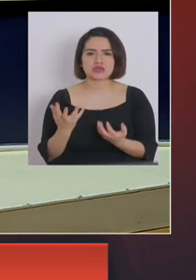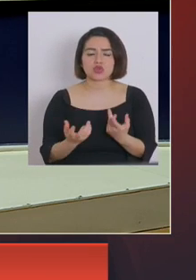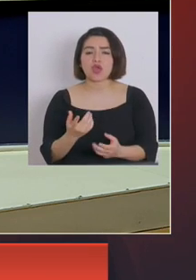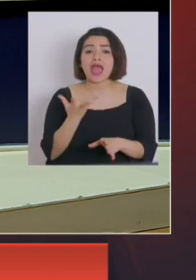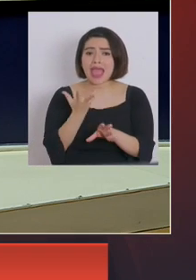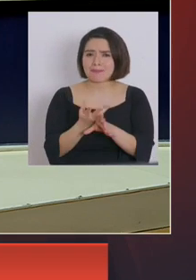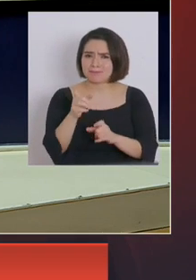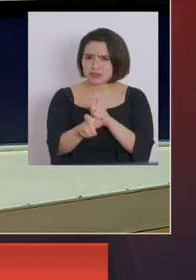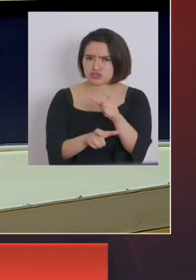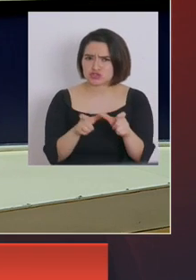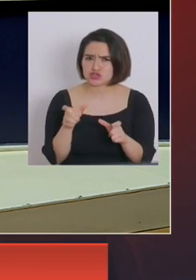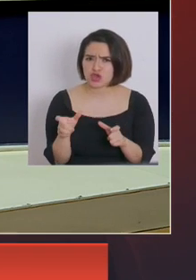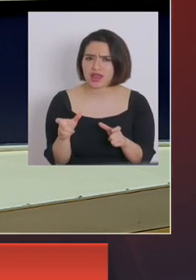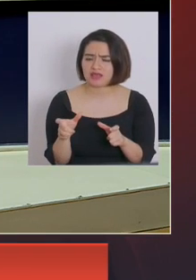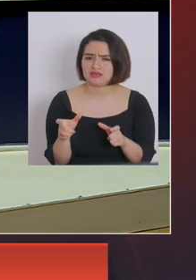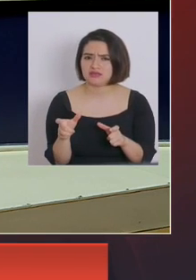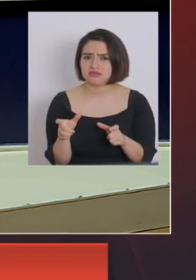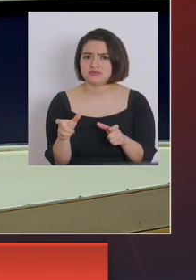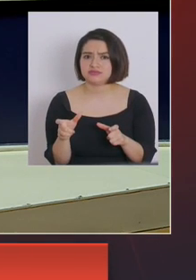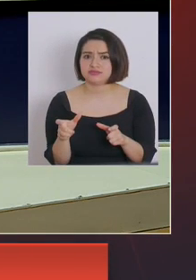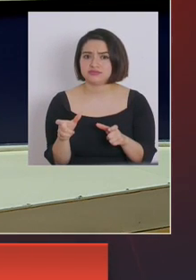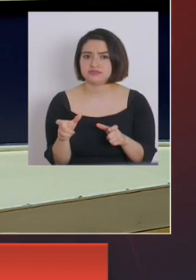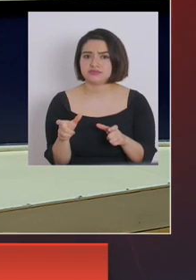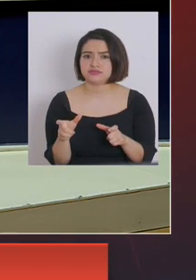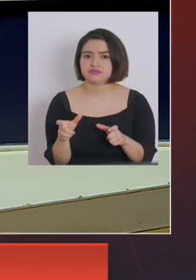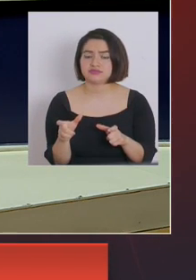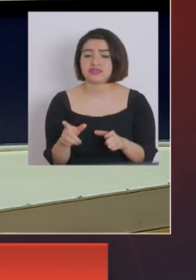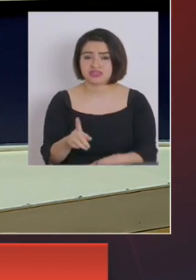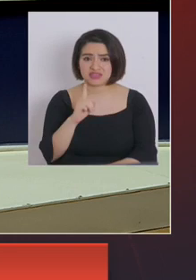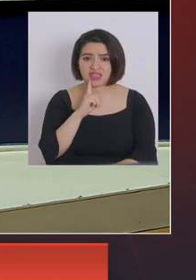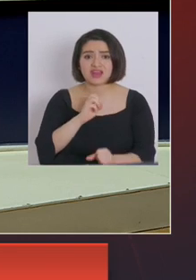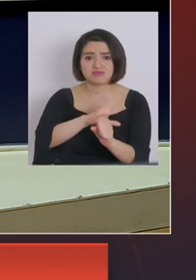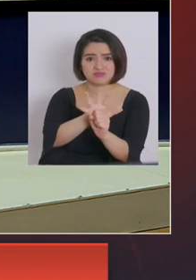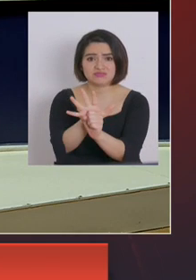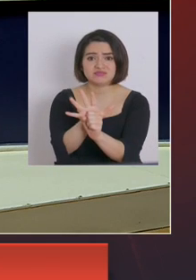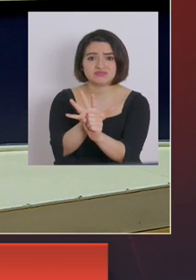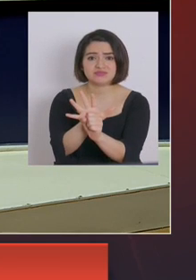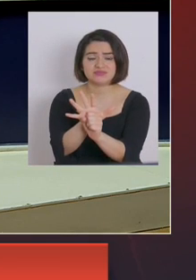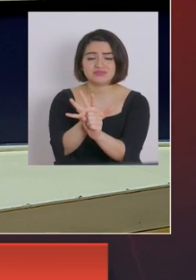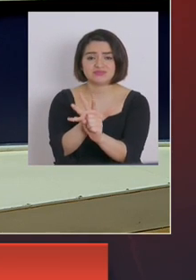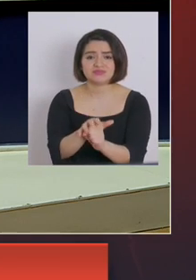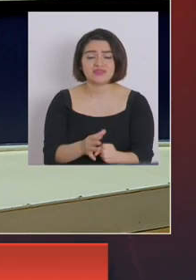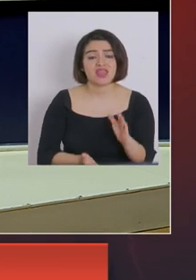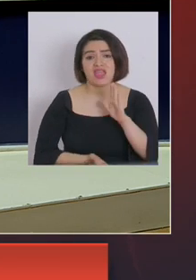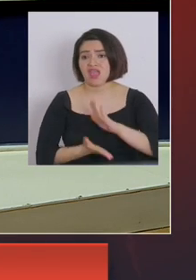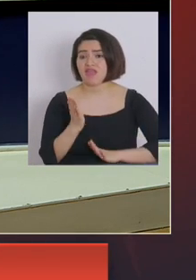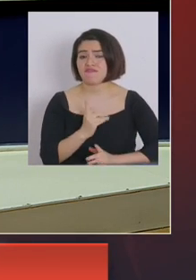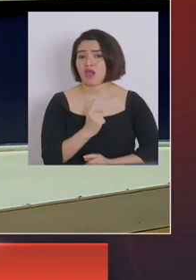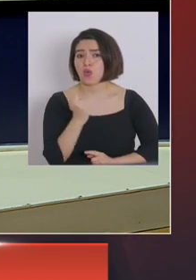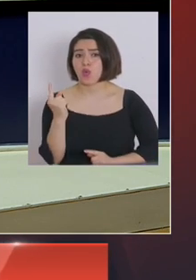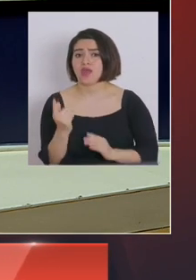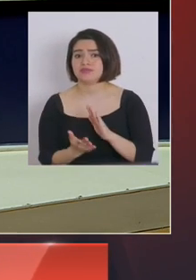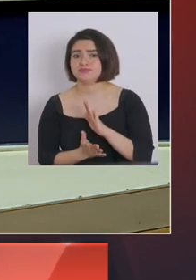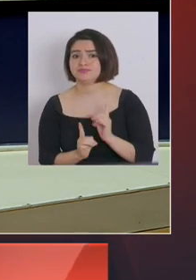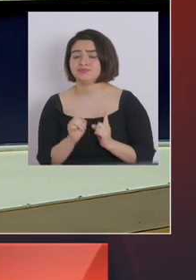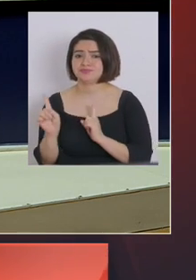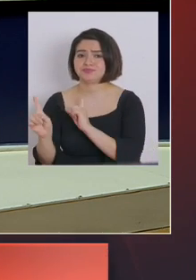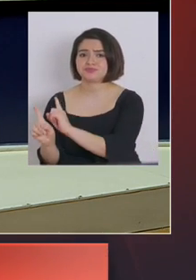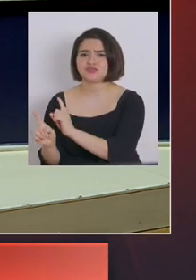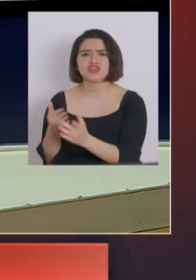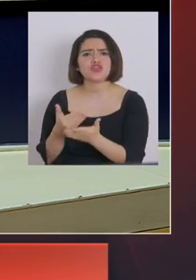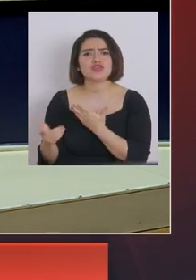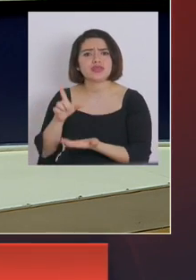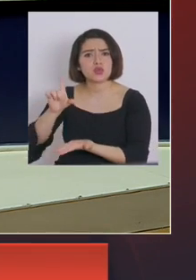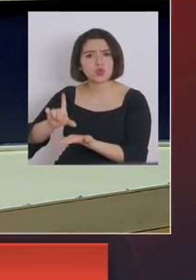ustedes algún catastro de personas que tengan COVID y que hayan tenido que evacuar si ya se sabe dónde se encuentran estas